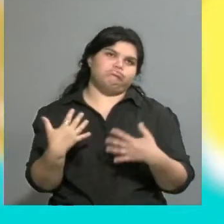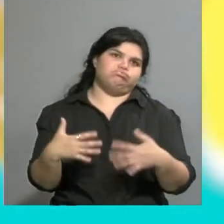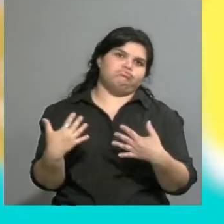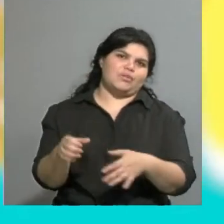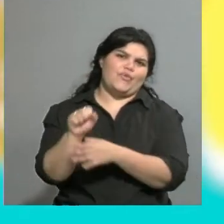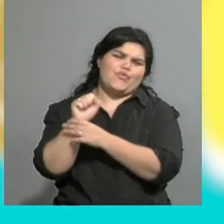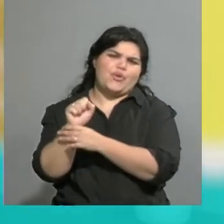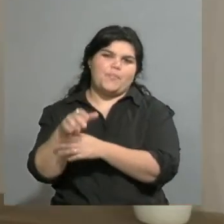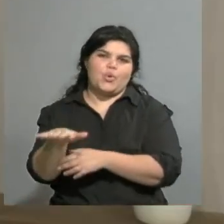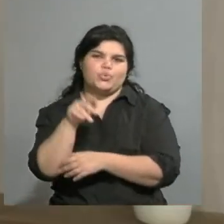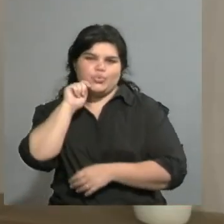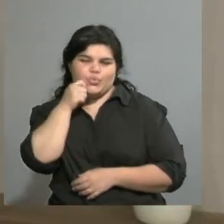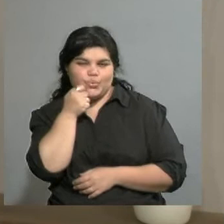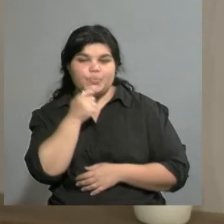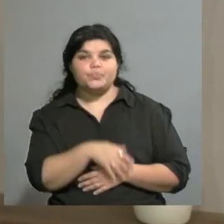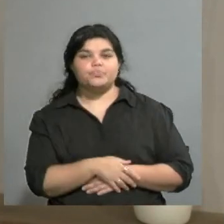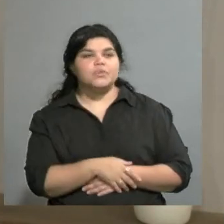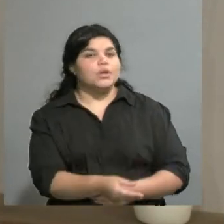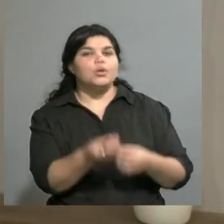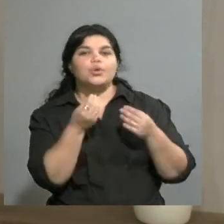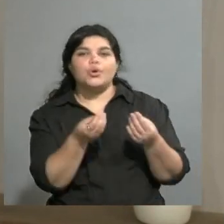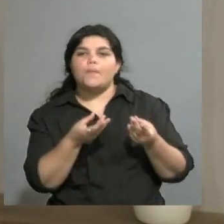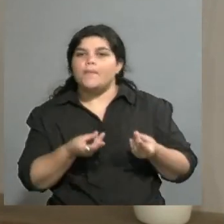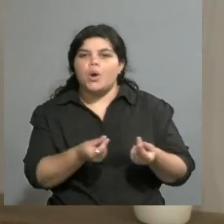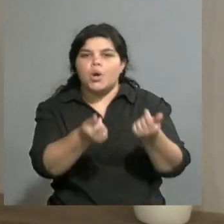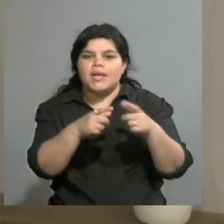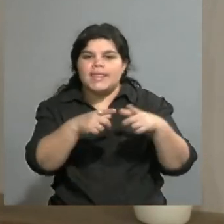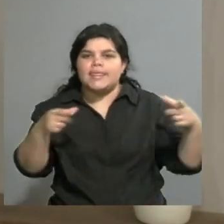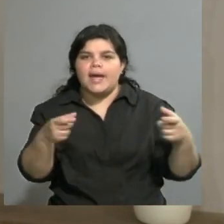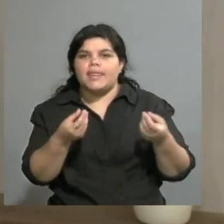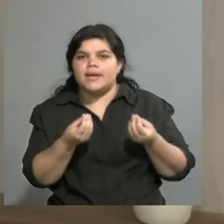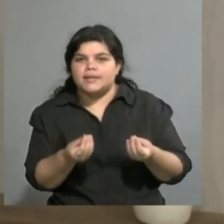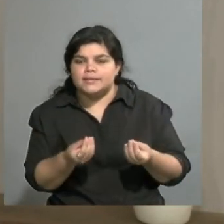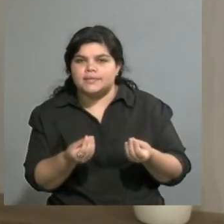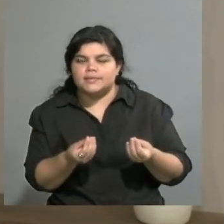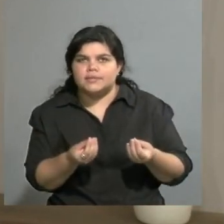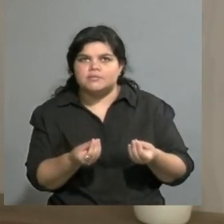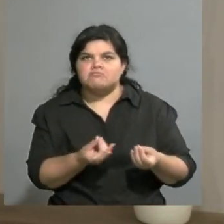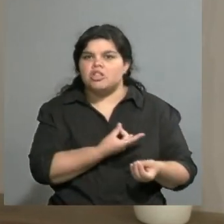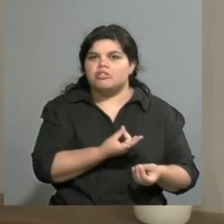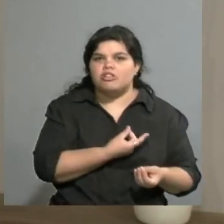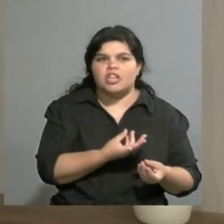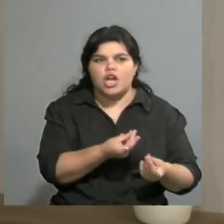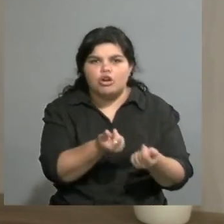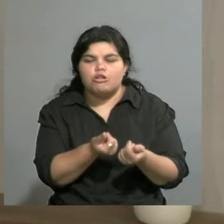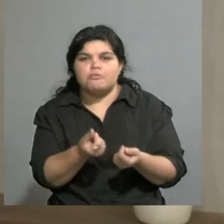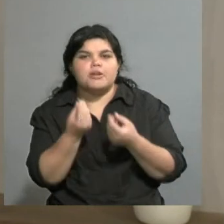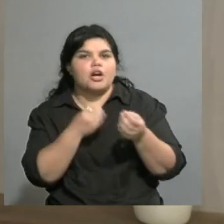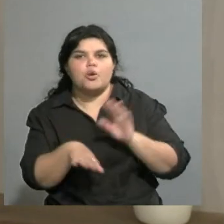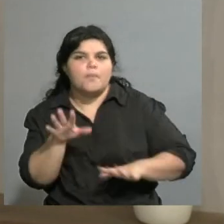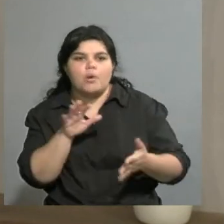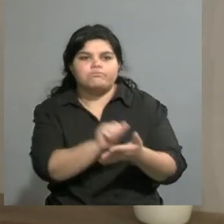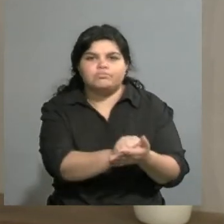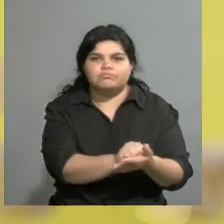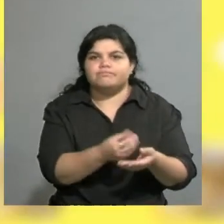cual. Bueno, Bela, ¿cómo hacemos si queremos conseguir entradas desde ahora? Digo, ¿hay algún lugar donde se pueda comprar para ya asegurarnos un